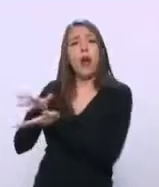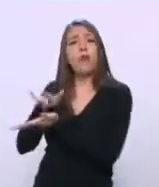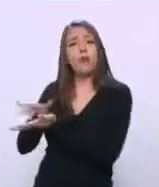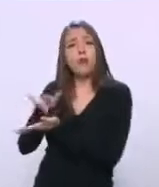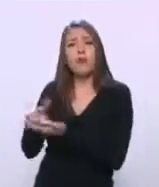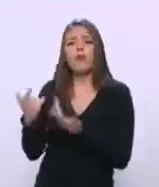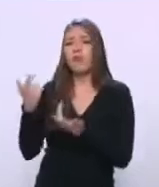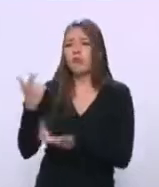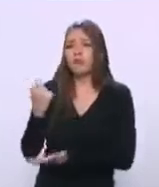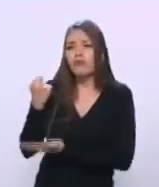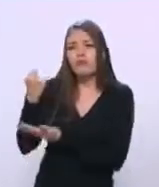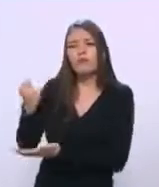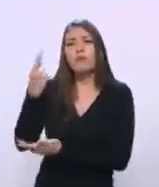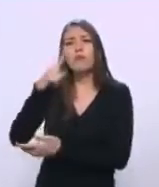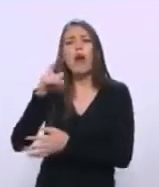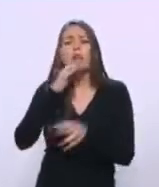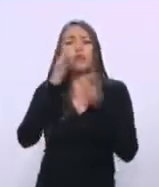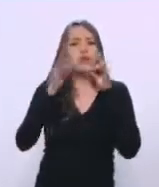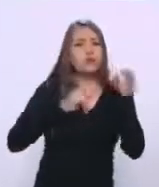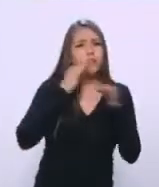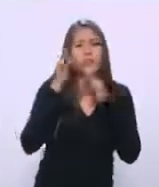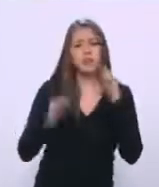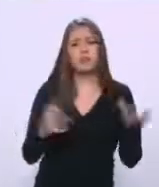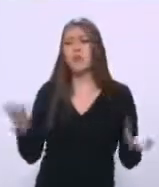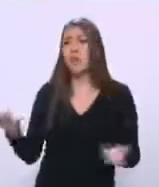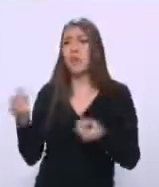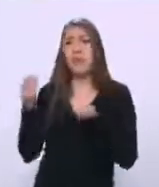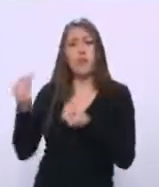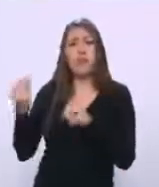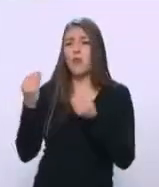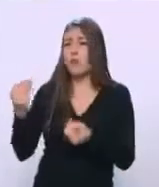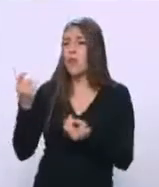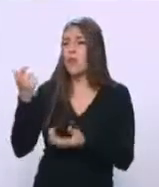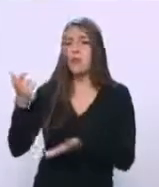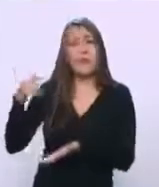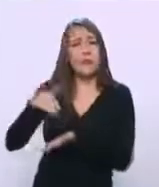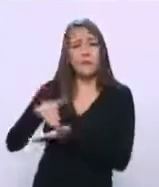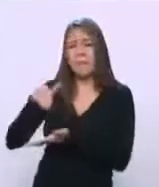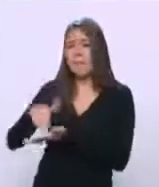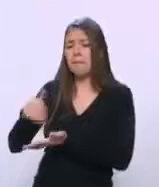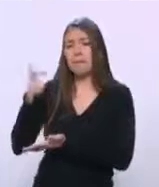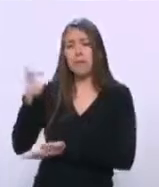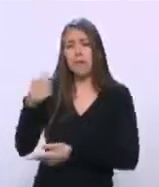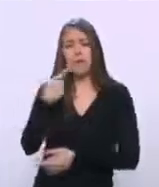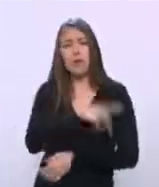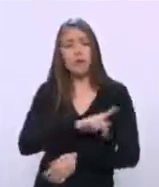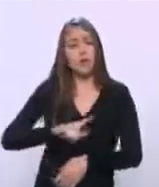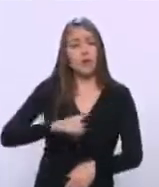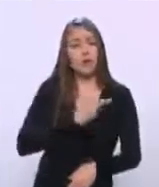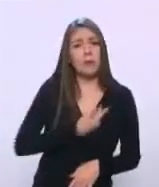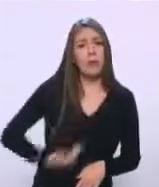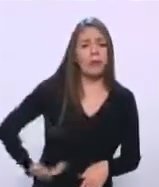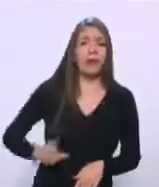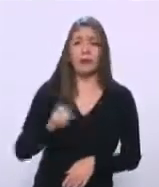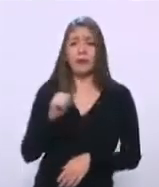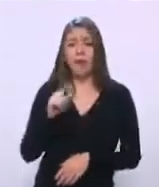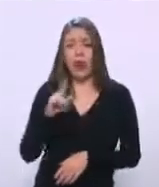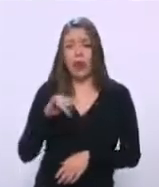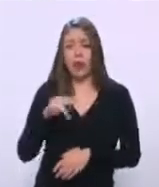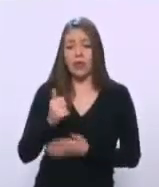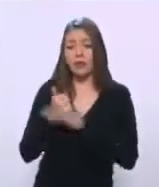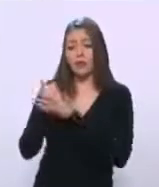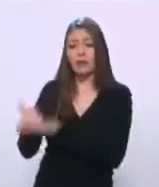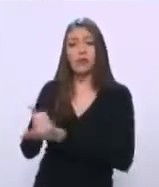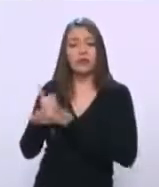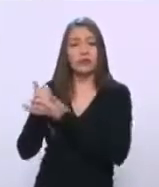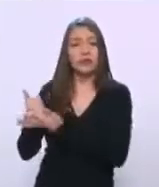publicidad. Hablamos de millones, millones de pesos recibía desde el gobierno de Carlos Salinas, aunque esto se siguió repitiendo